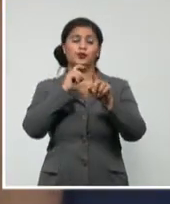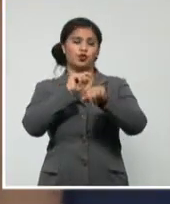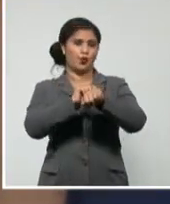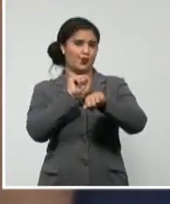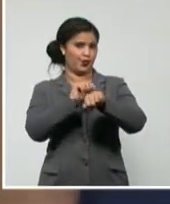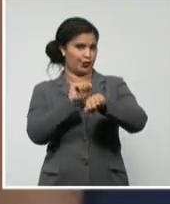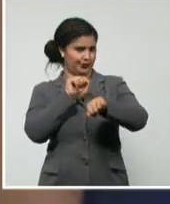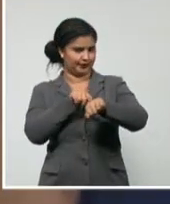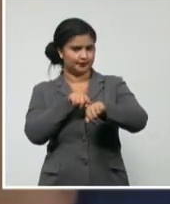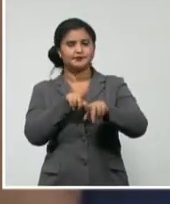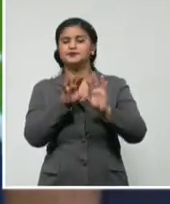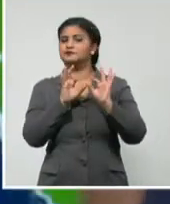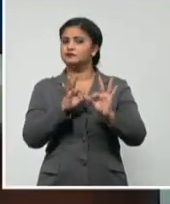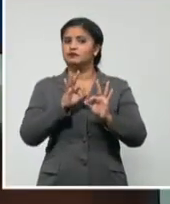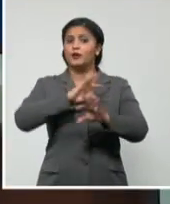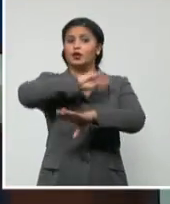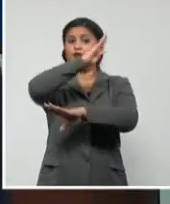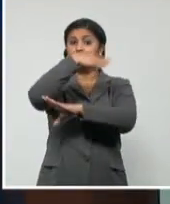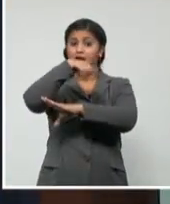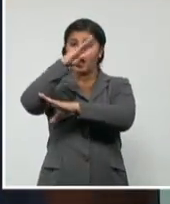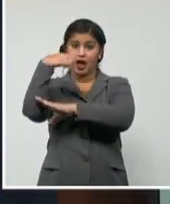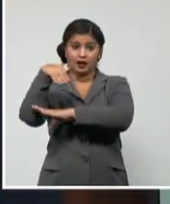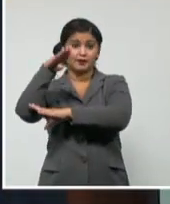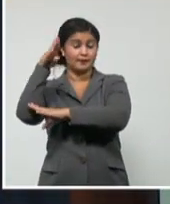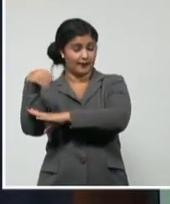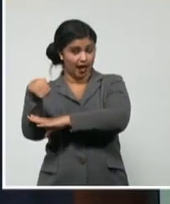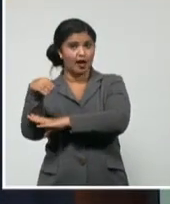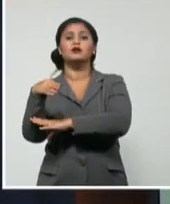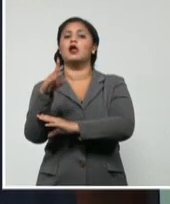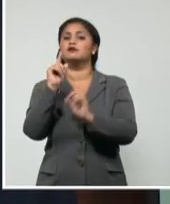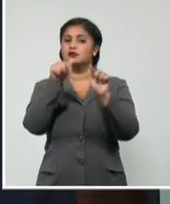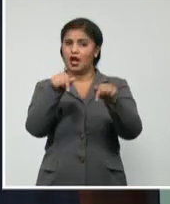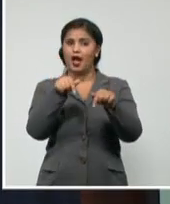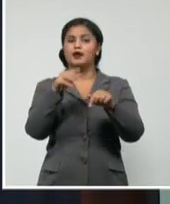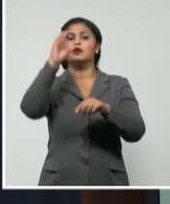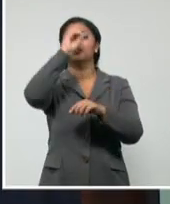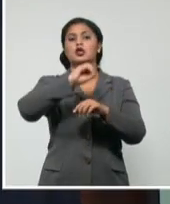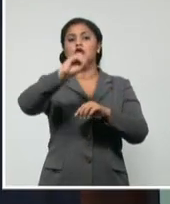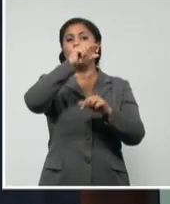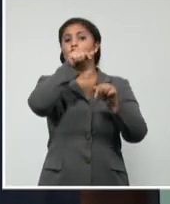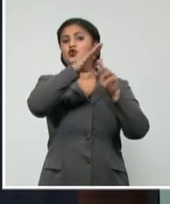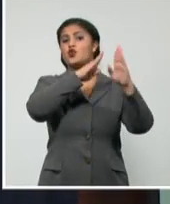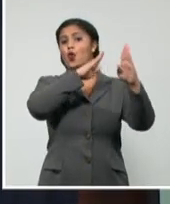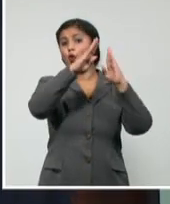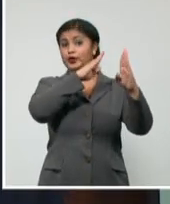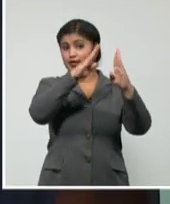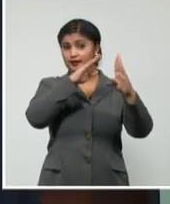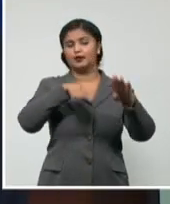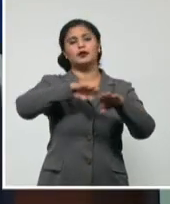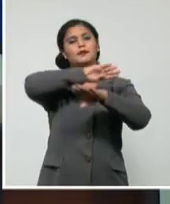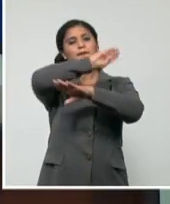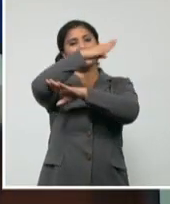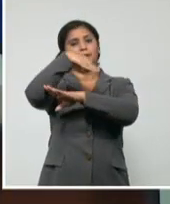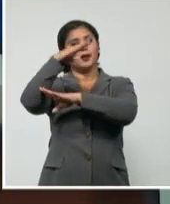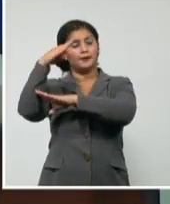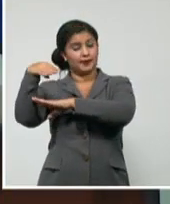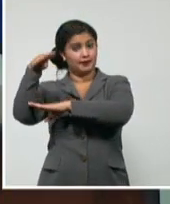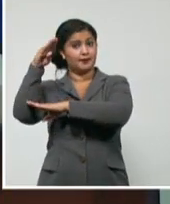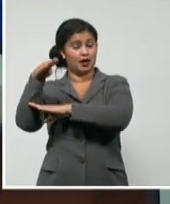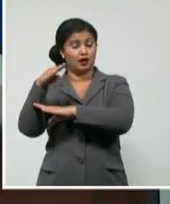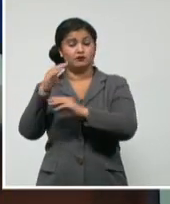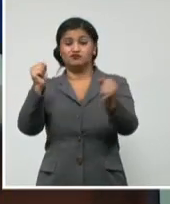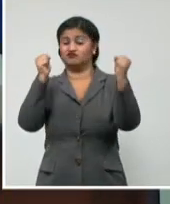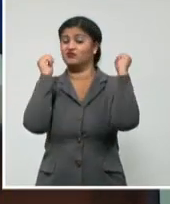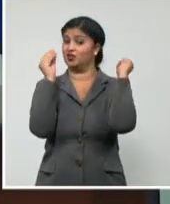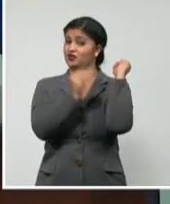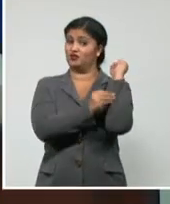la costa norte. Habrá oleaje en la costa norte de la región oriental del país y marejadas en el resto de las costas llegarán a ser fuertes